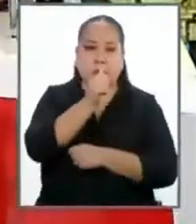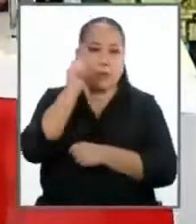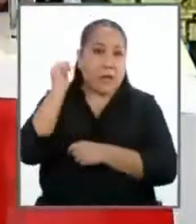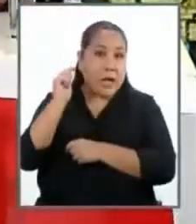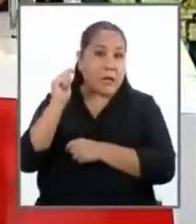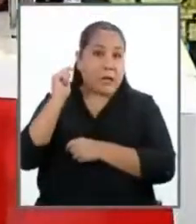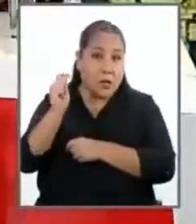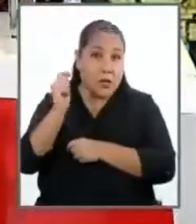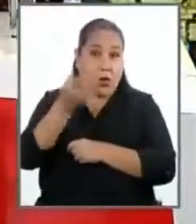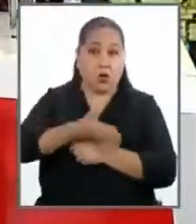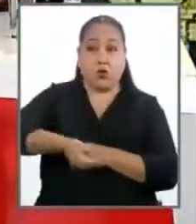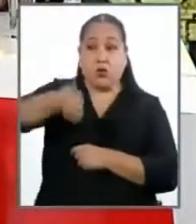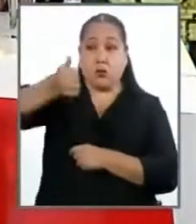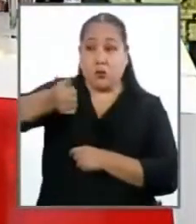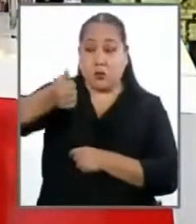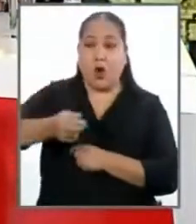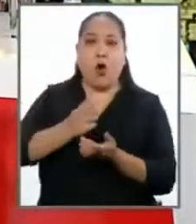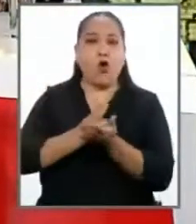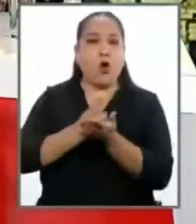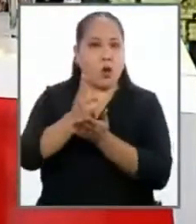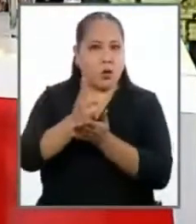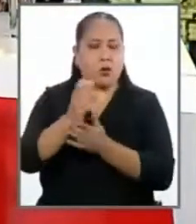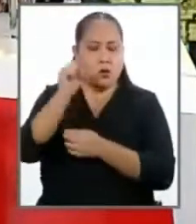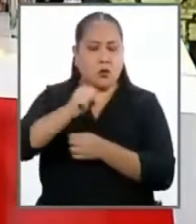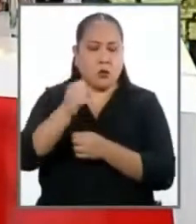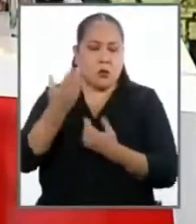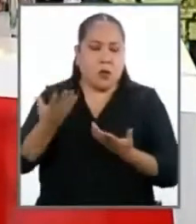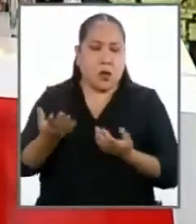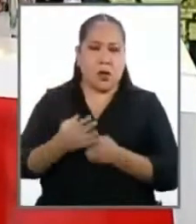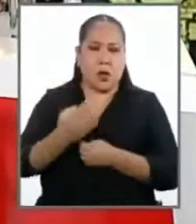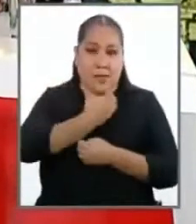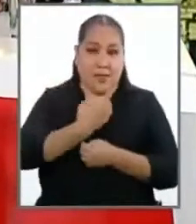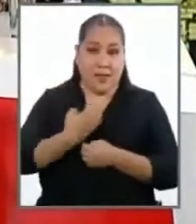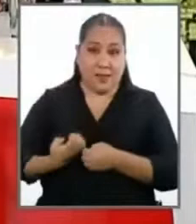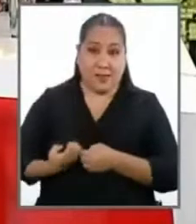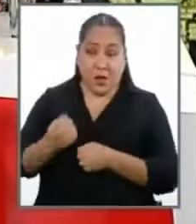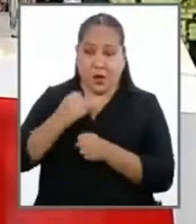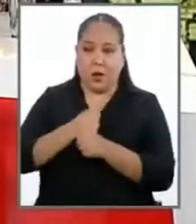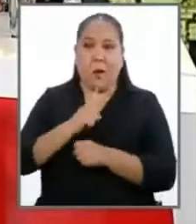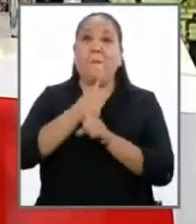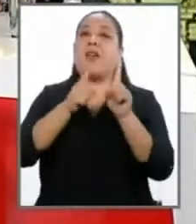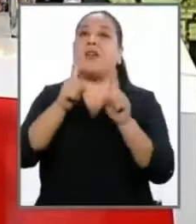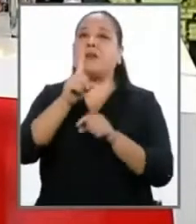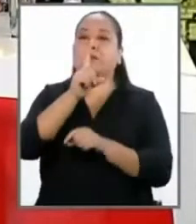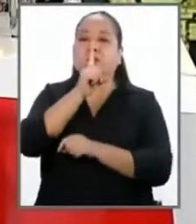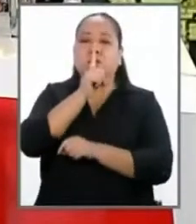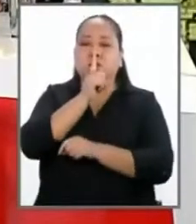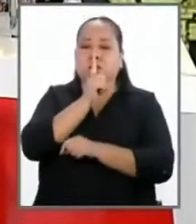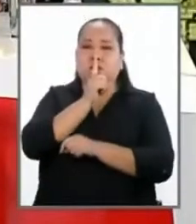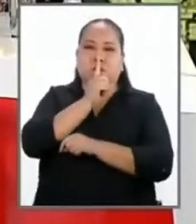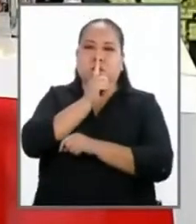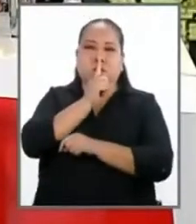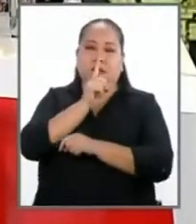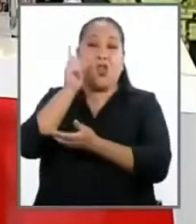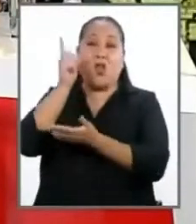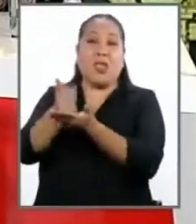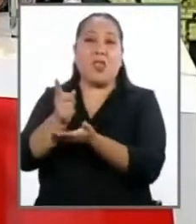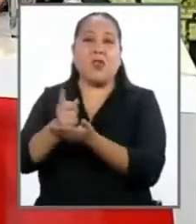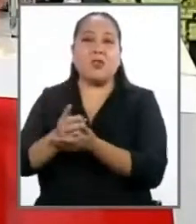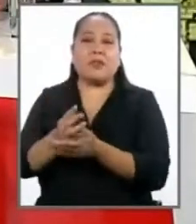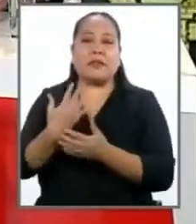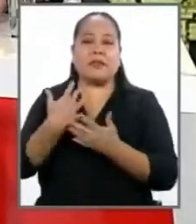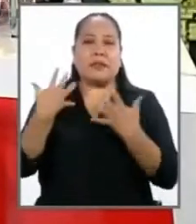y hablo de funcionarios públicos honestos, que sin duda los hay, pero muchas veces no denuncian o callan por temor a represalias,